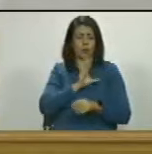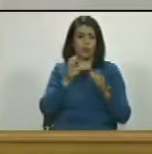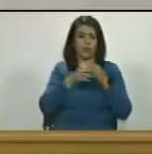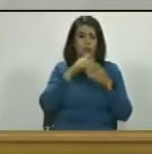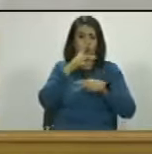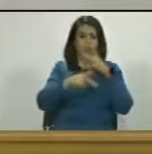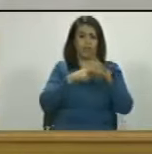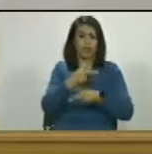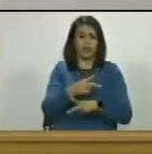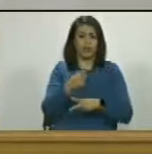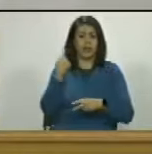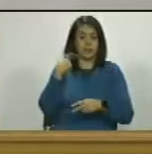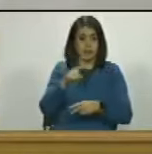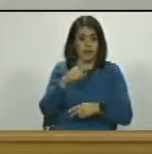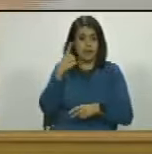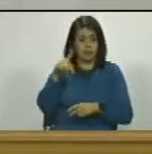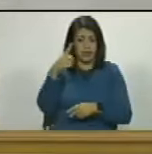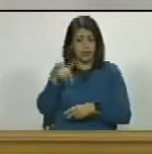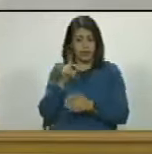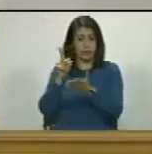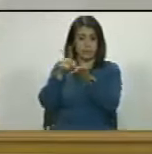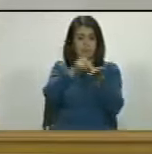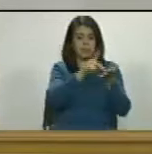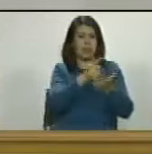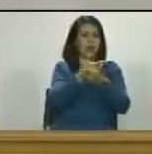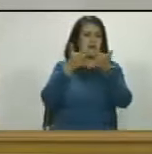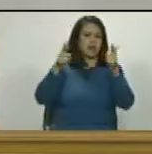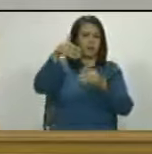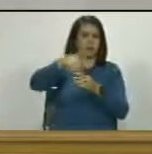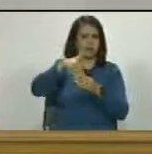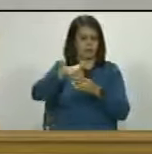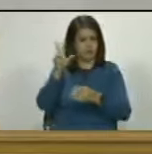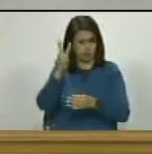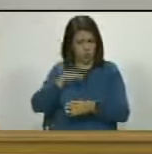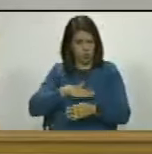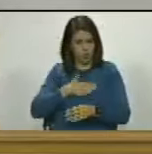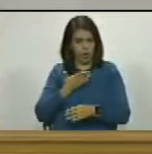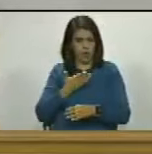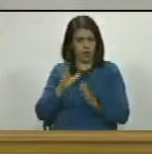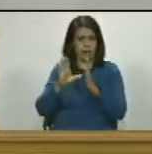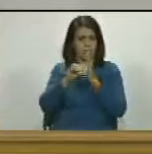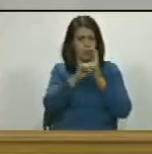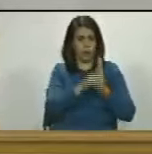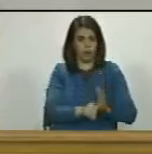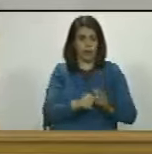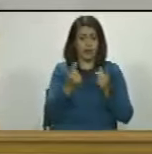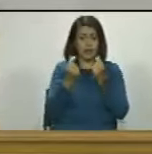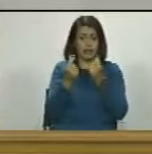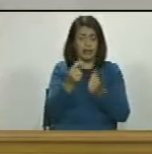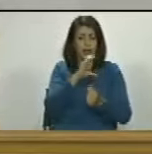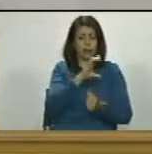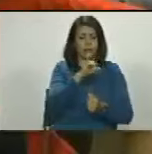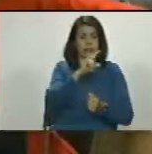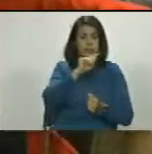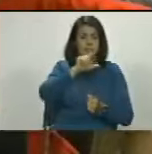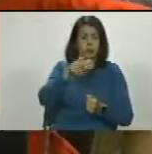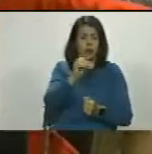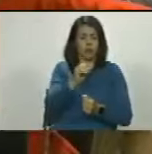ese partido político tiene derecho a participar libremente en elecciones en Venezuela cuando se robó la plata de circo